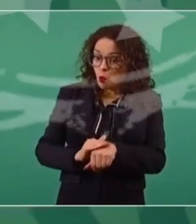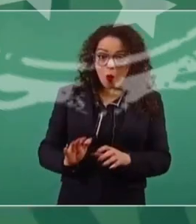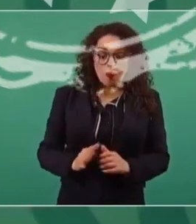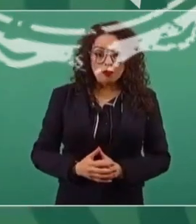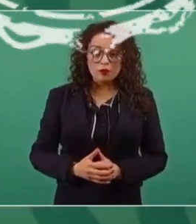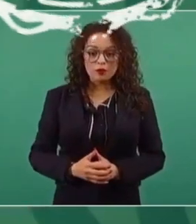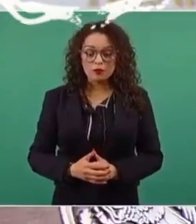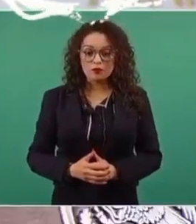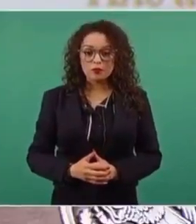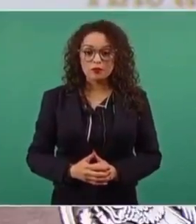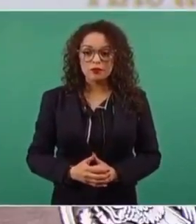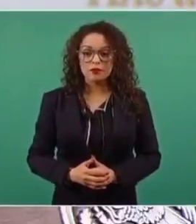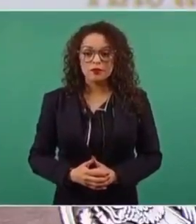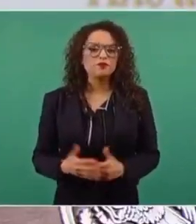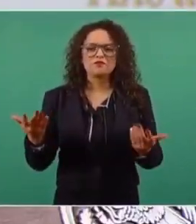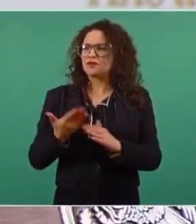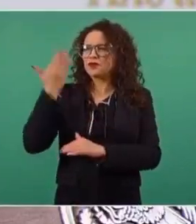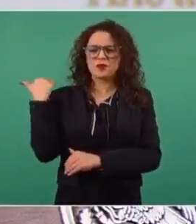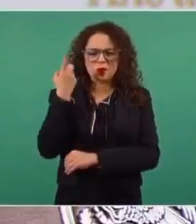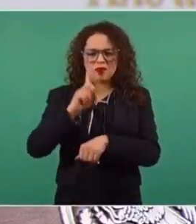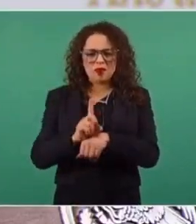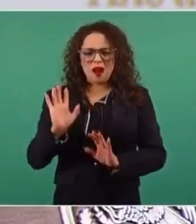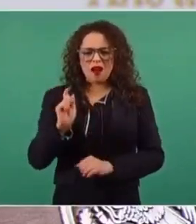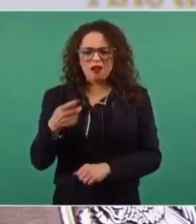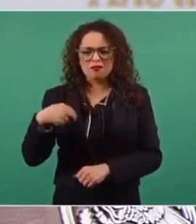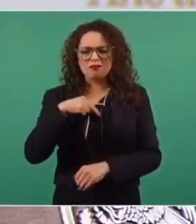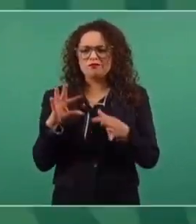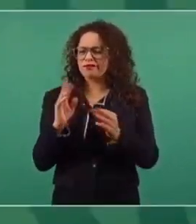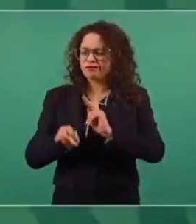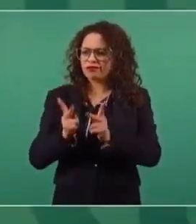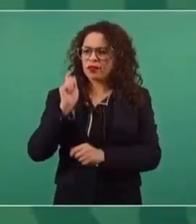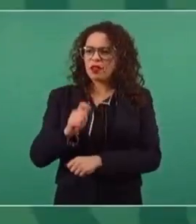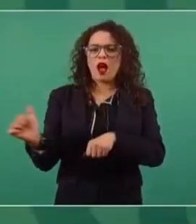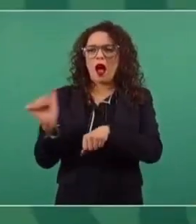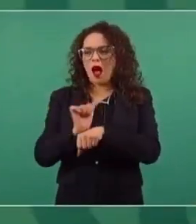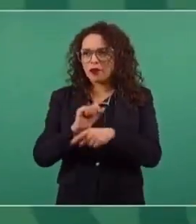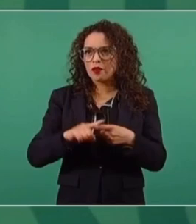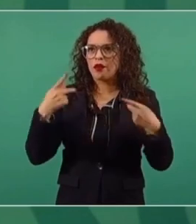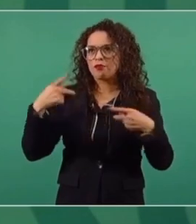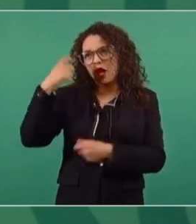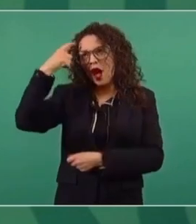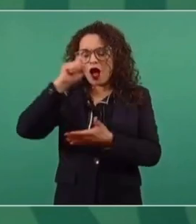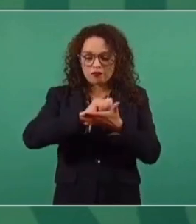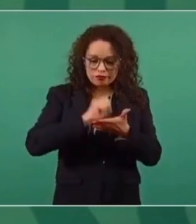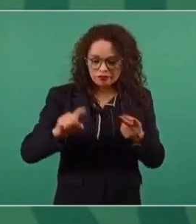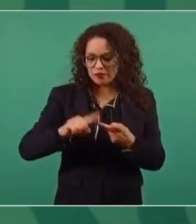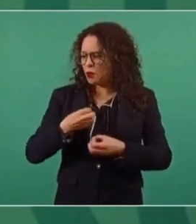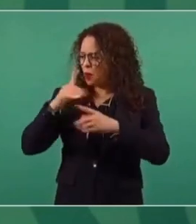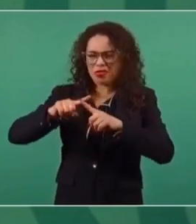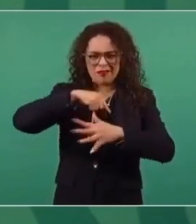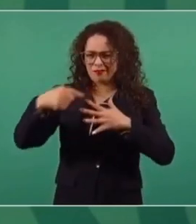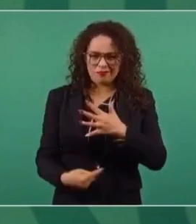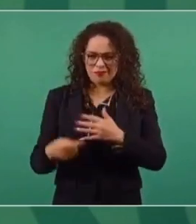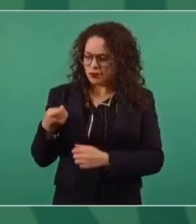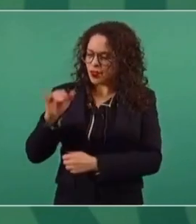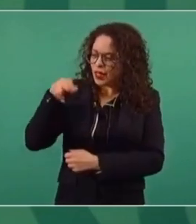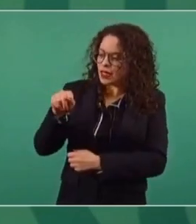El otro día hablábamos de que los intelectuales, actores, escritores que